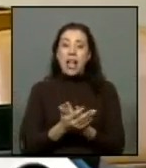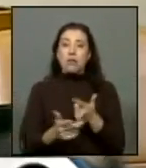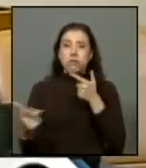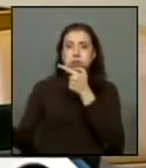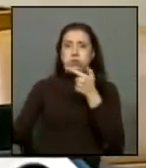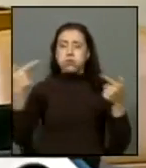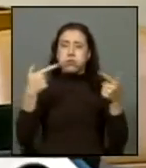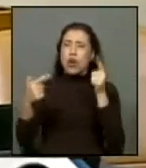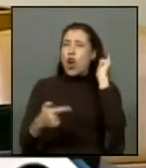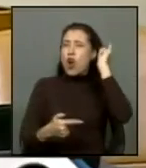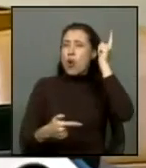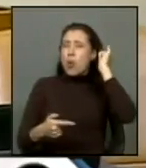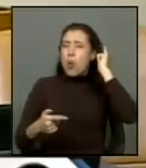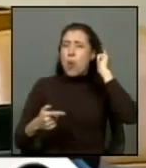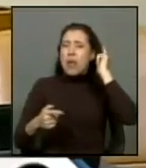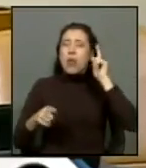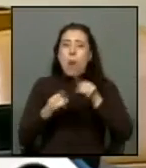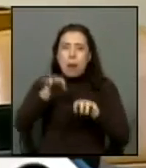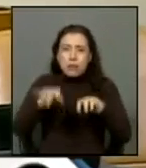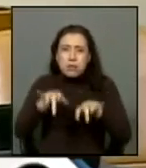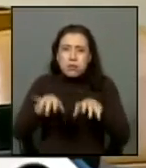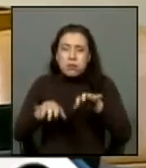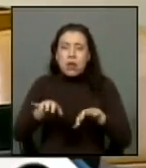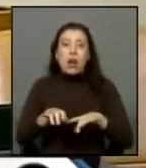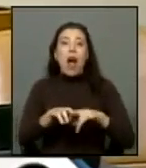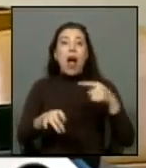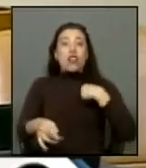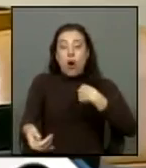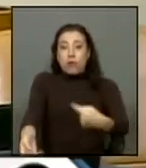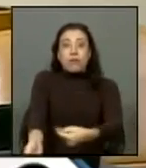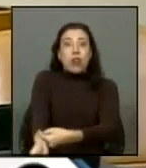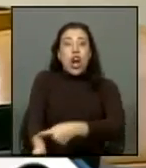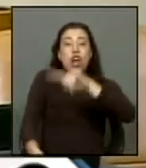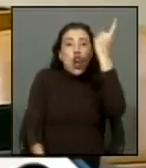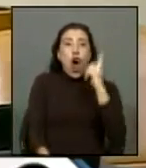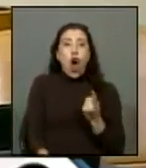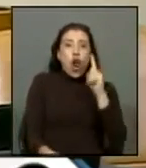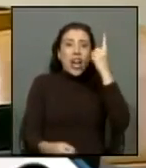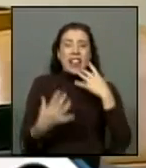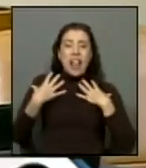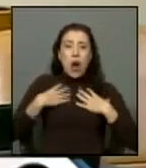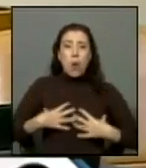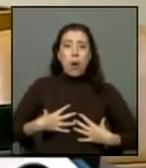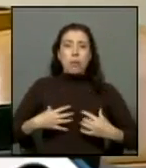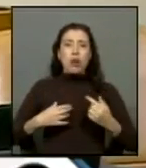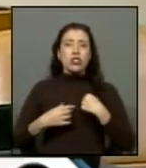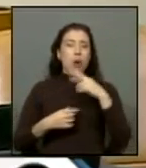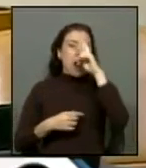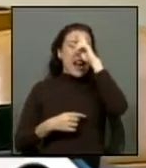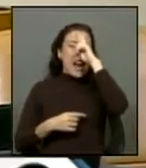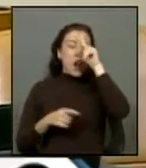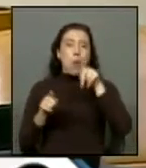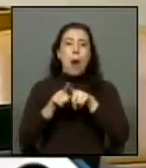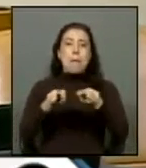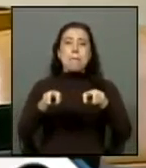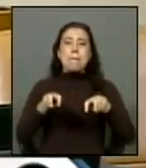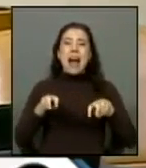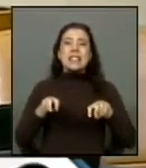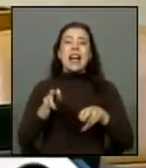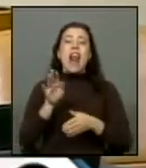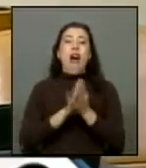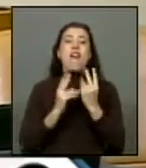ruidos de máquinas de escribir me aplican corriente eléctrica en el cuerpo soy un extraño pasajero en viaje a lo